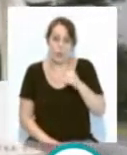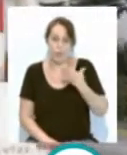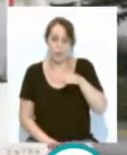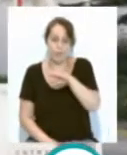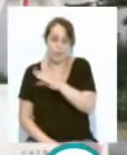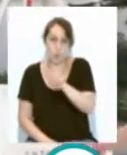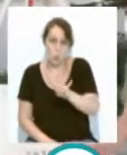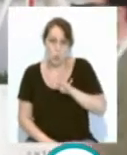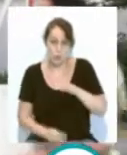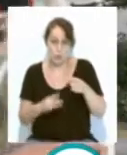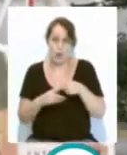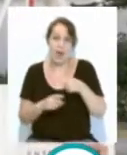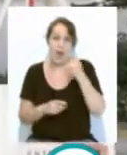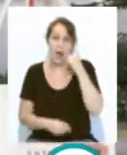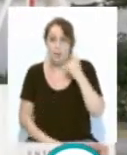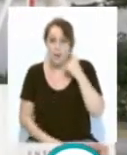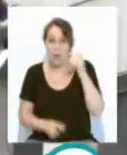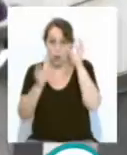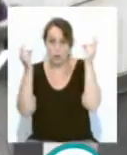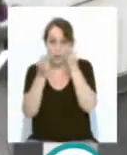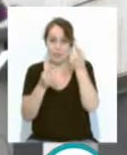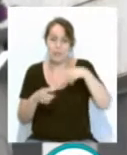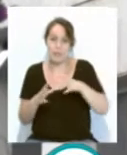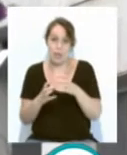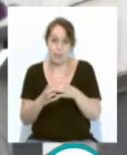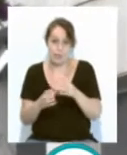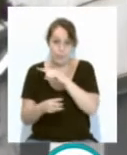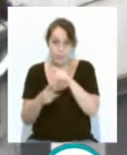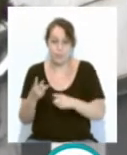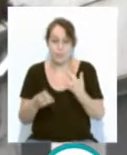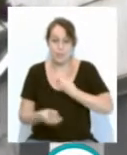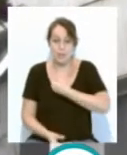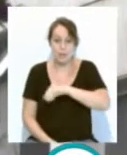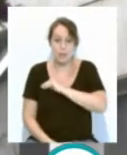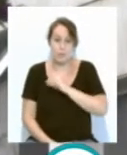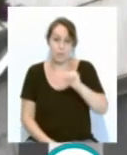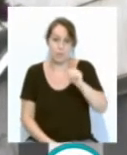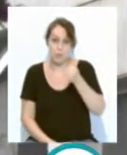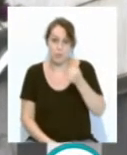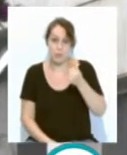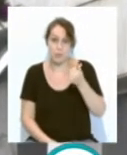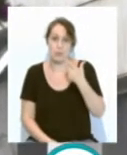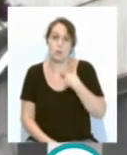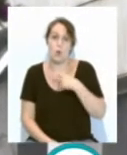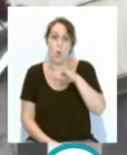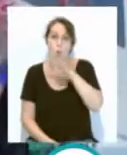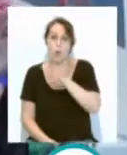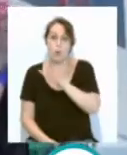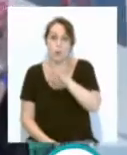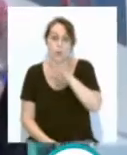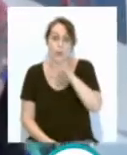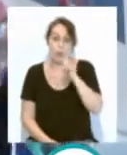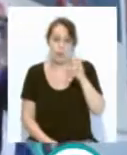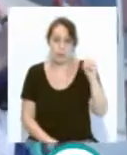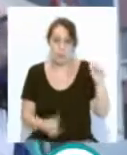registrados en Almería, Córdoba y en Granada. En España, los casos positivos superan los 400.000.